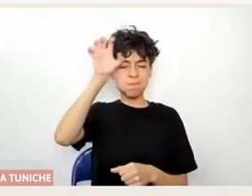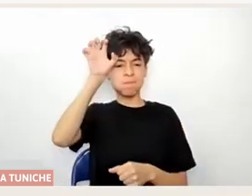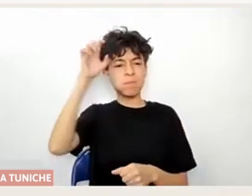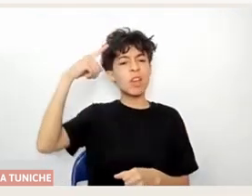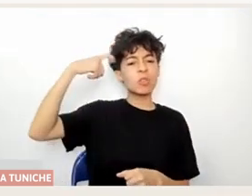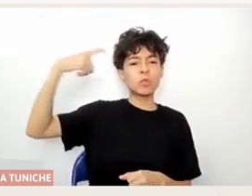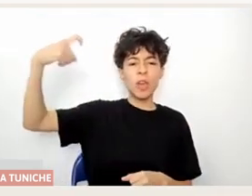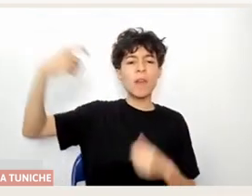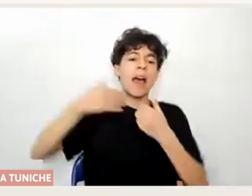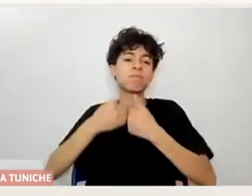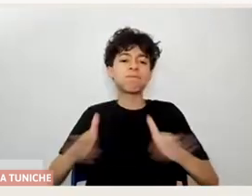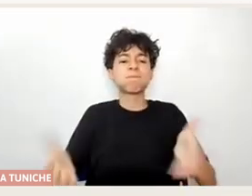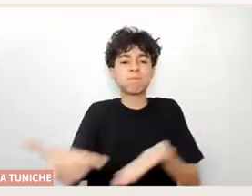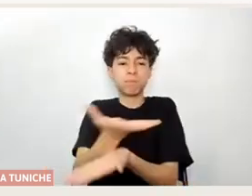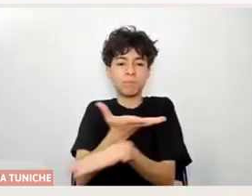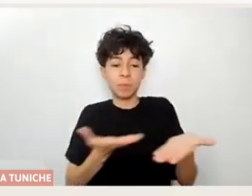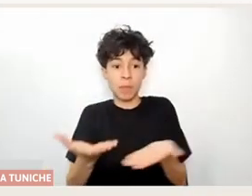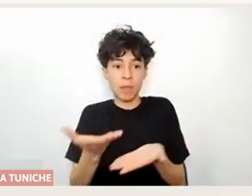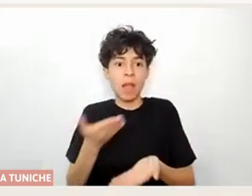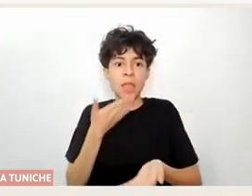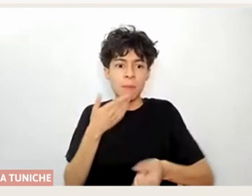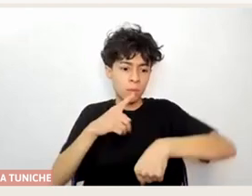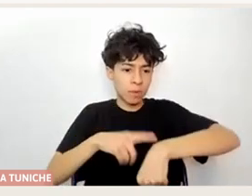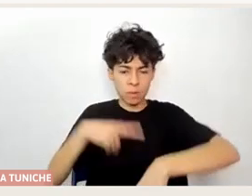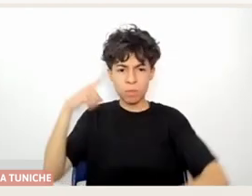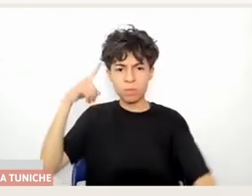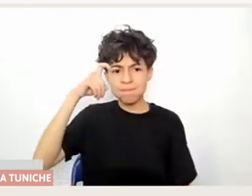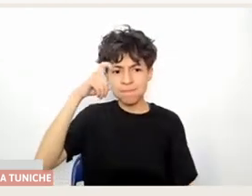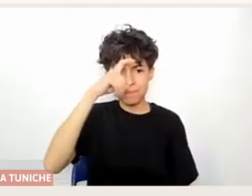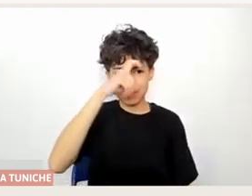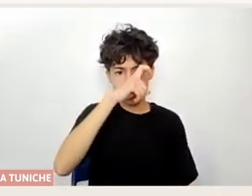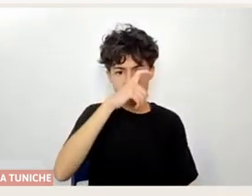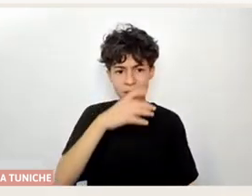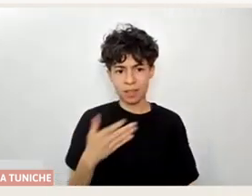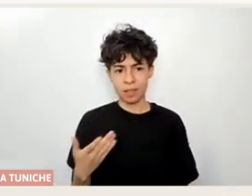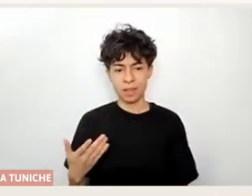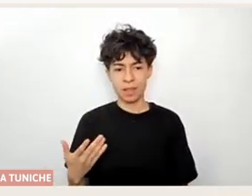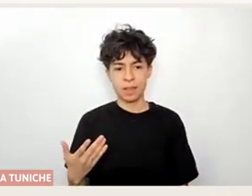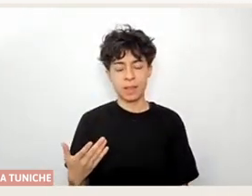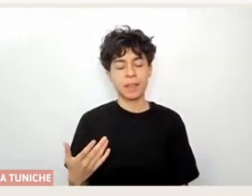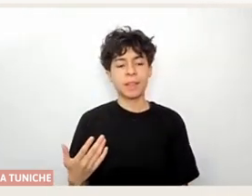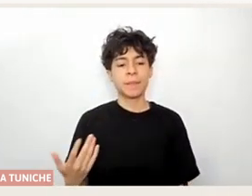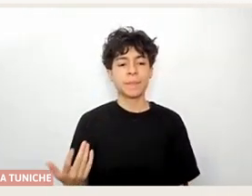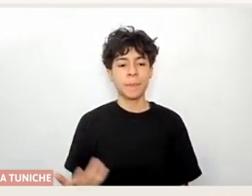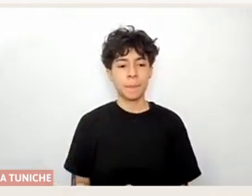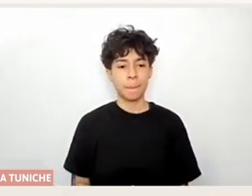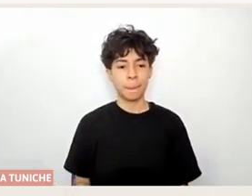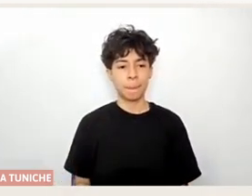sueños también. En tiempos difíciles, ¿no?, vivimos tiempos complejos y yo creo que es importante